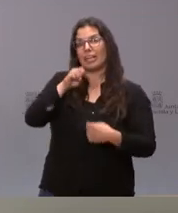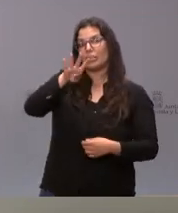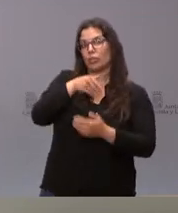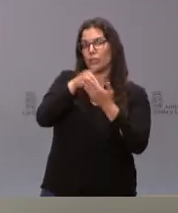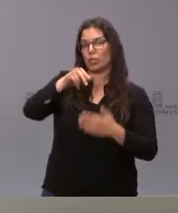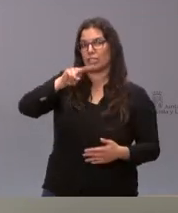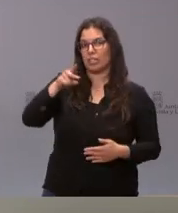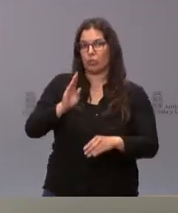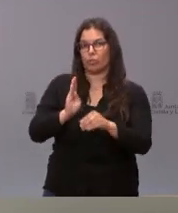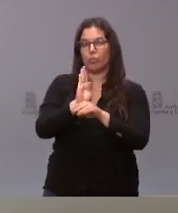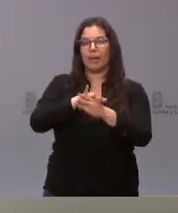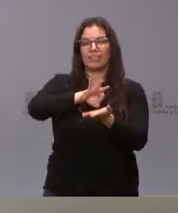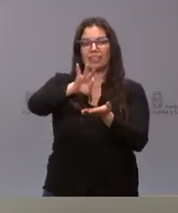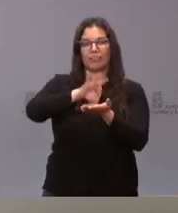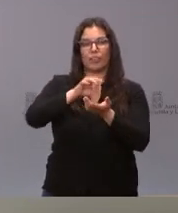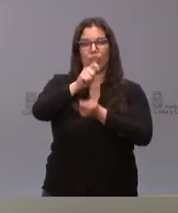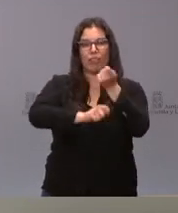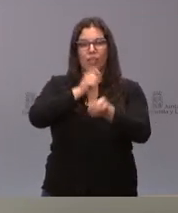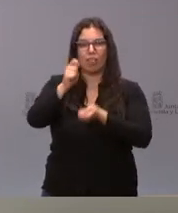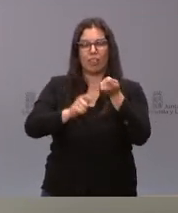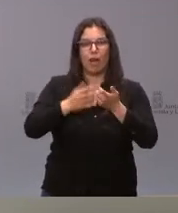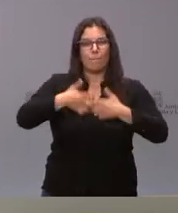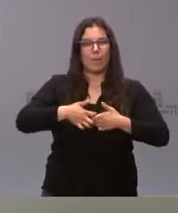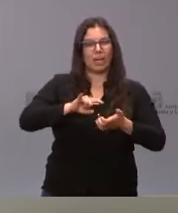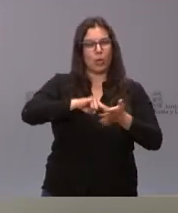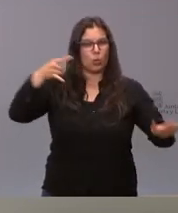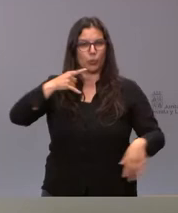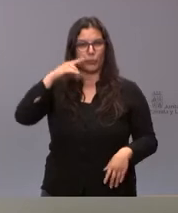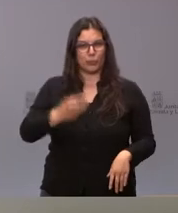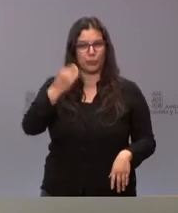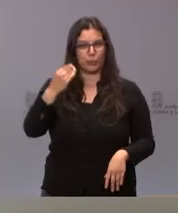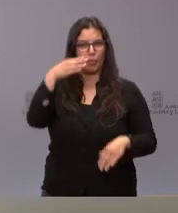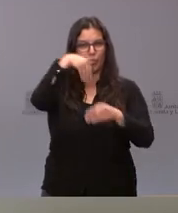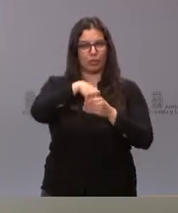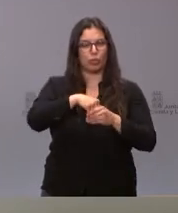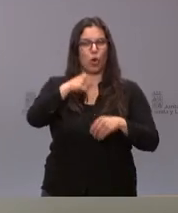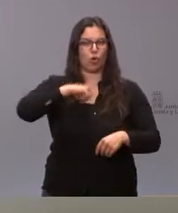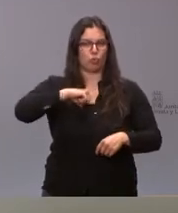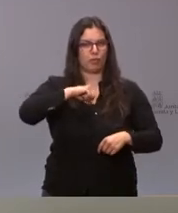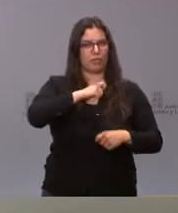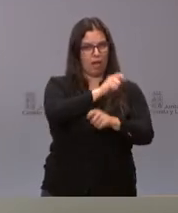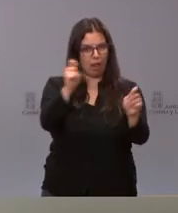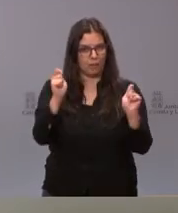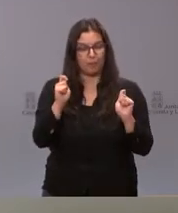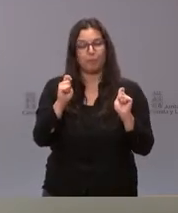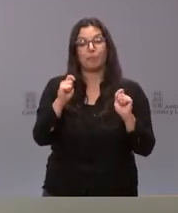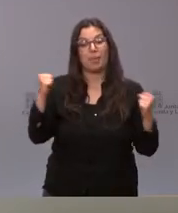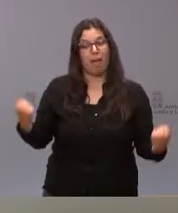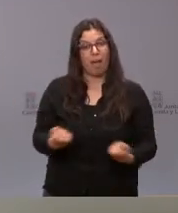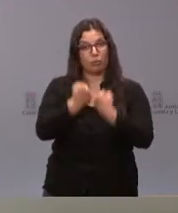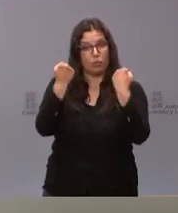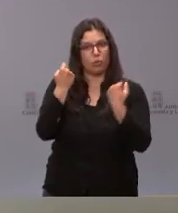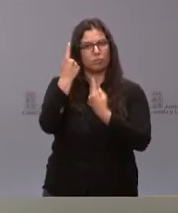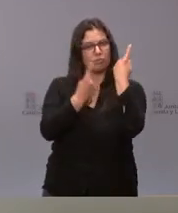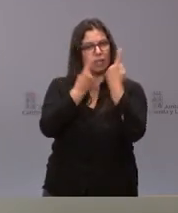para servicios de equipamiento de alta tecnología y suministros en hospitales. Estamos hablando de actuaciones que en muchos de los